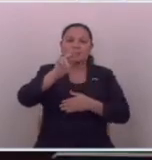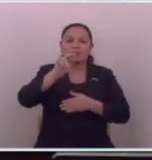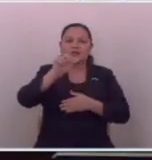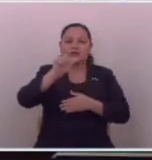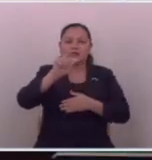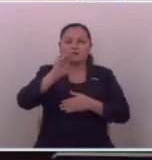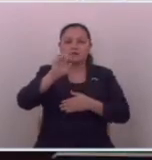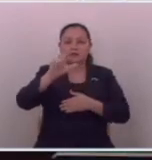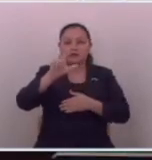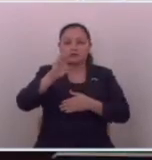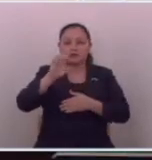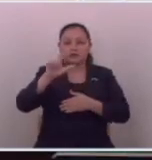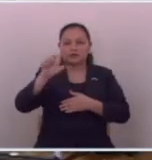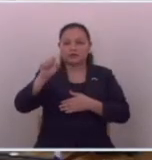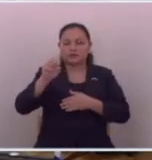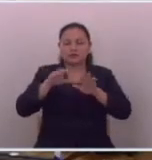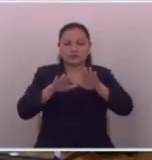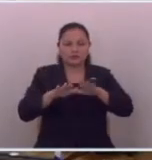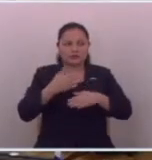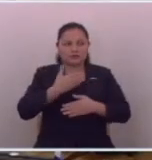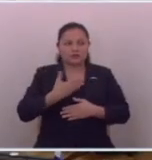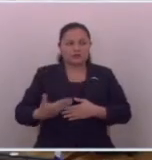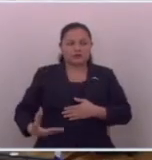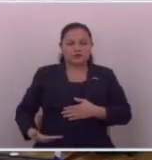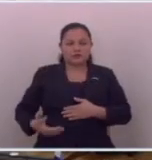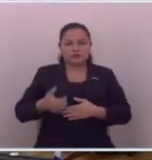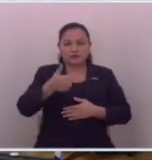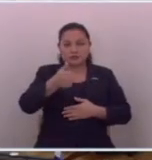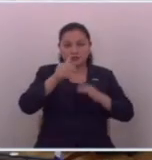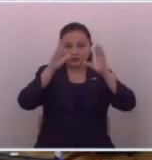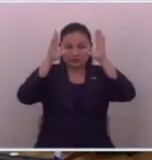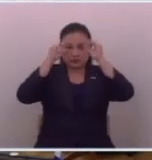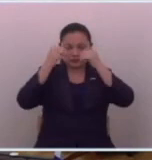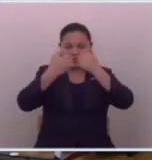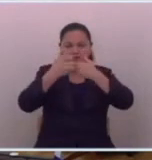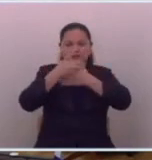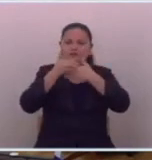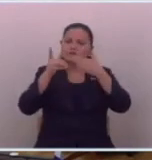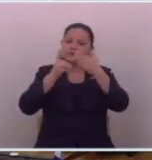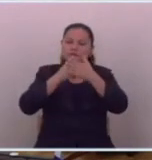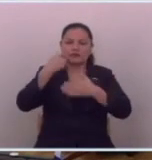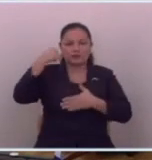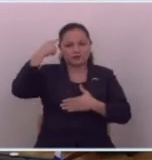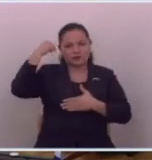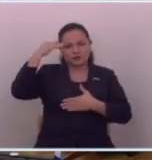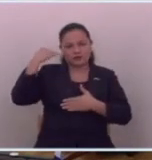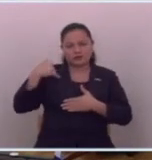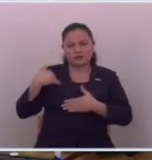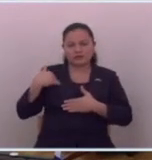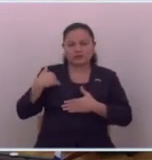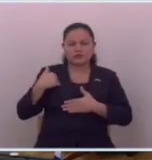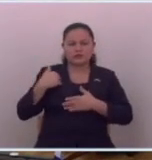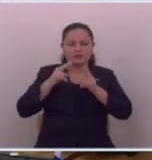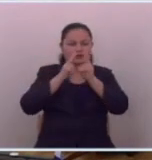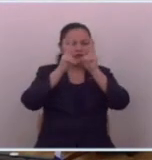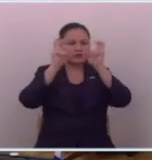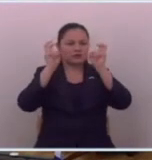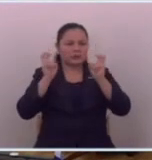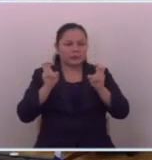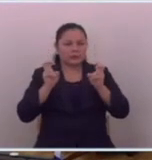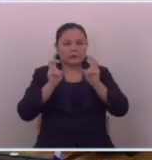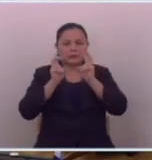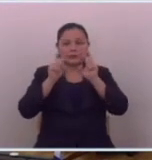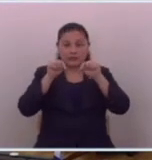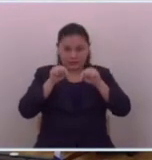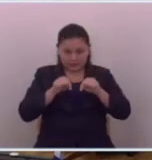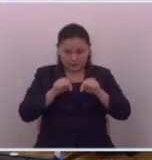Belloso gracias presidente muy buenas noches colegas diputados y diputadas en torno al